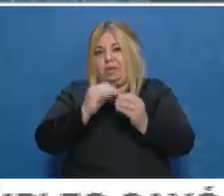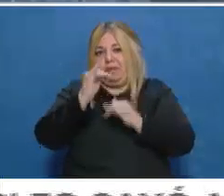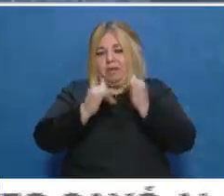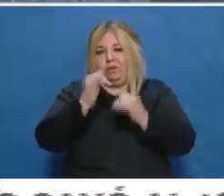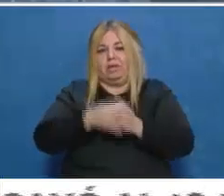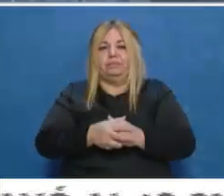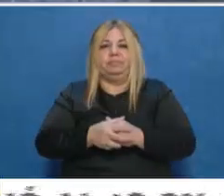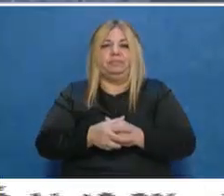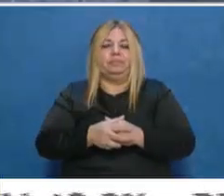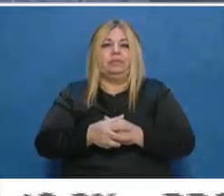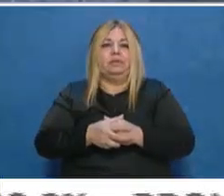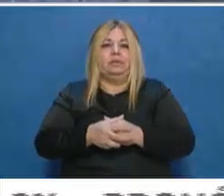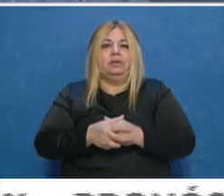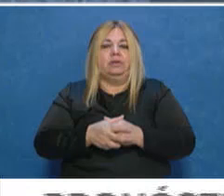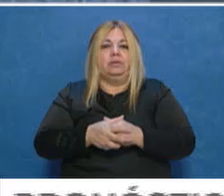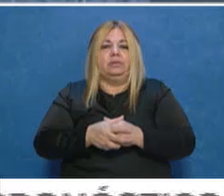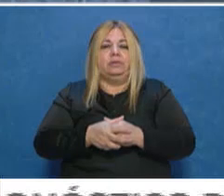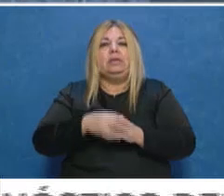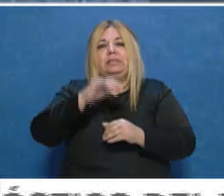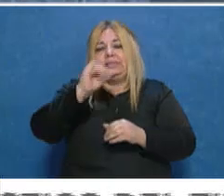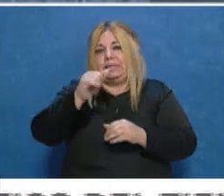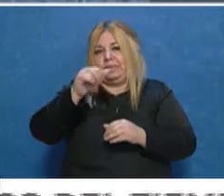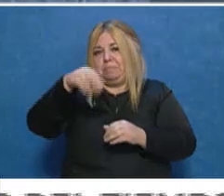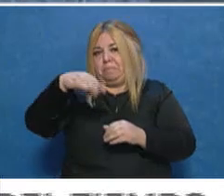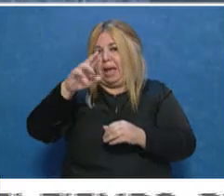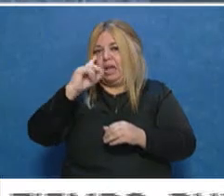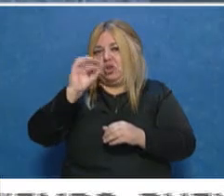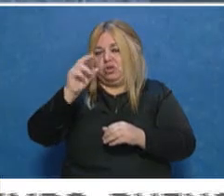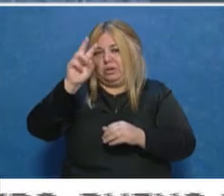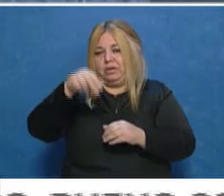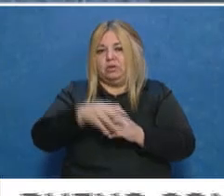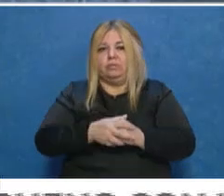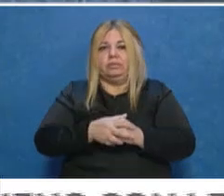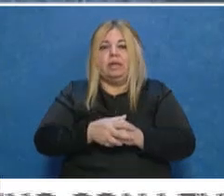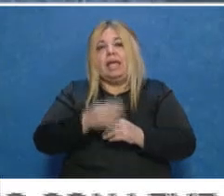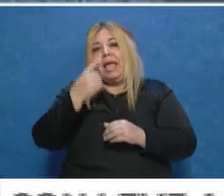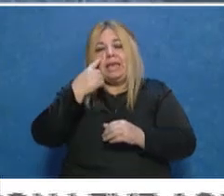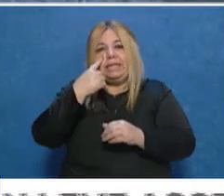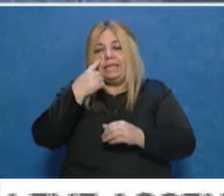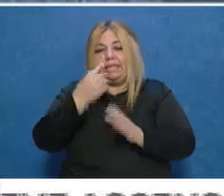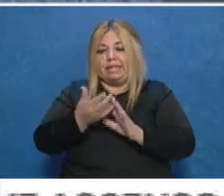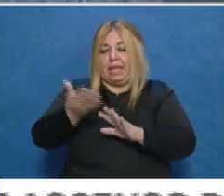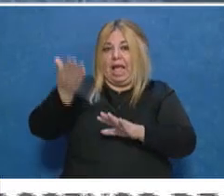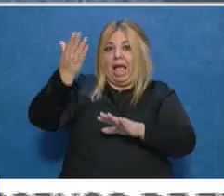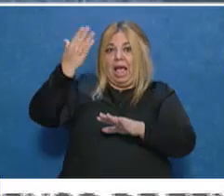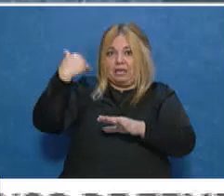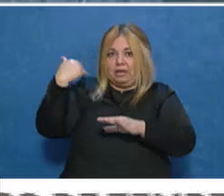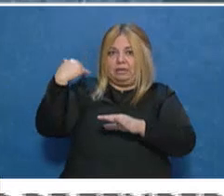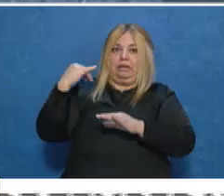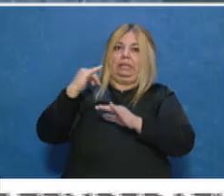Así es, Mario. Bueno, lo anticipo. El Intendente Walter Marpolini lo confirmó en el día de ayer a través de